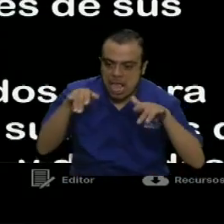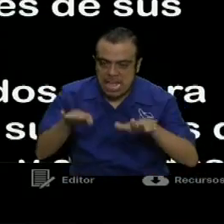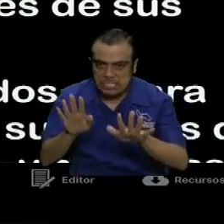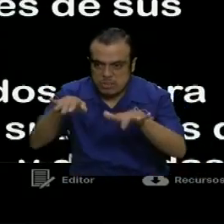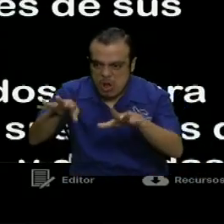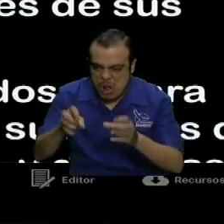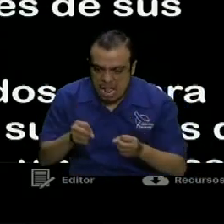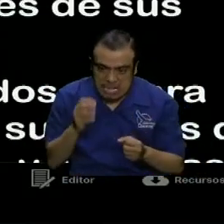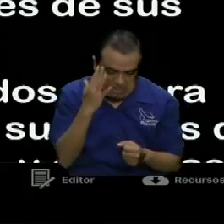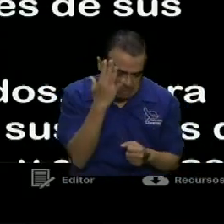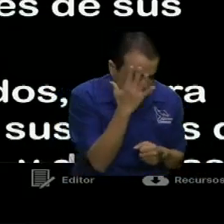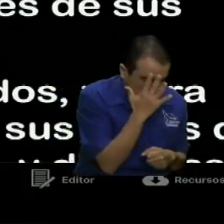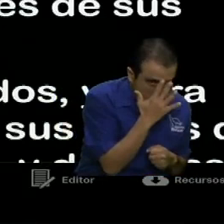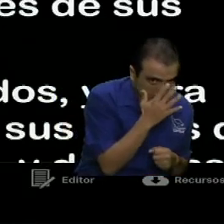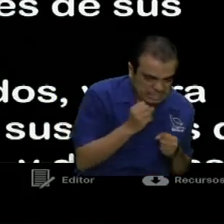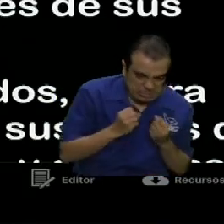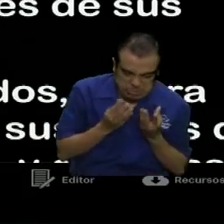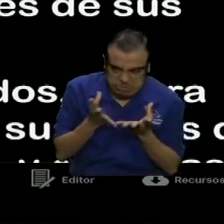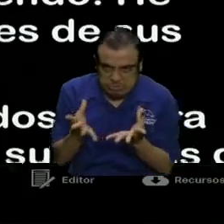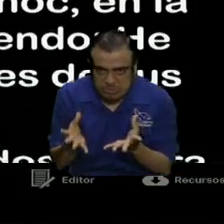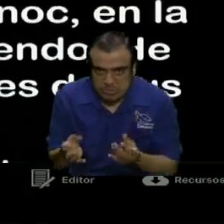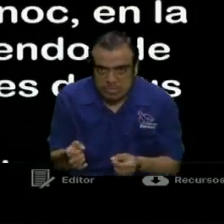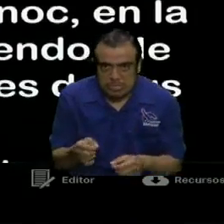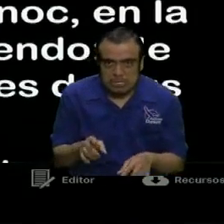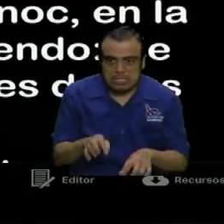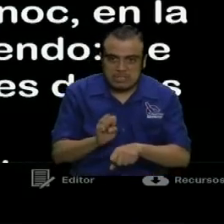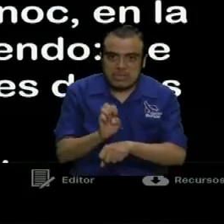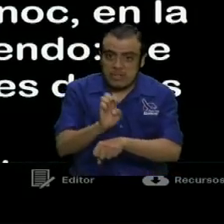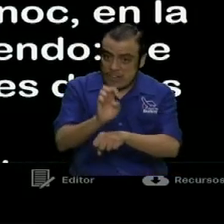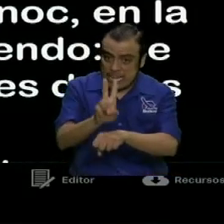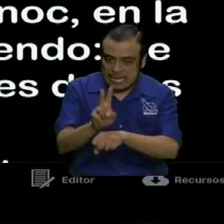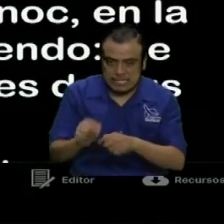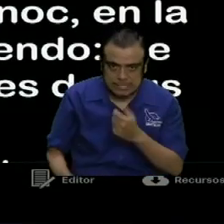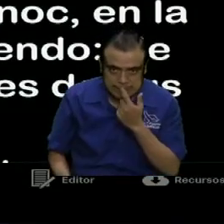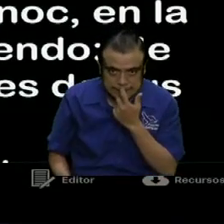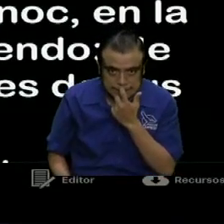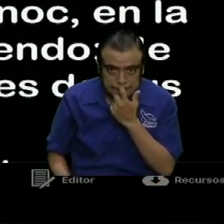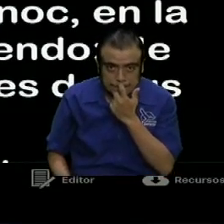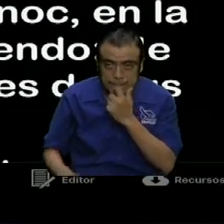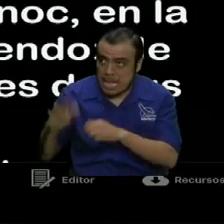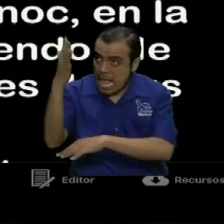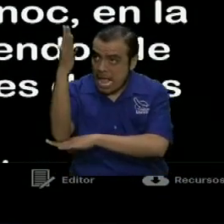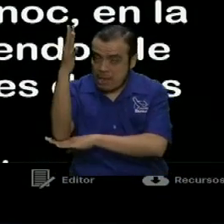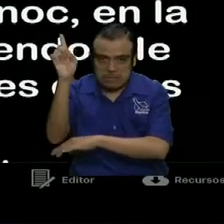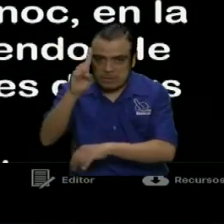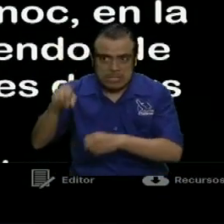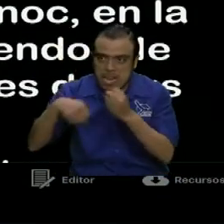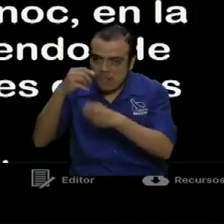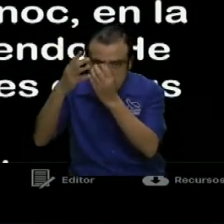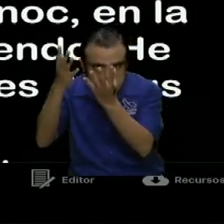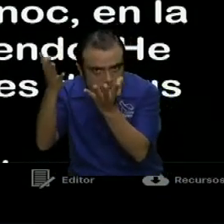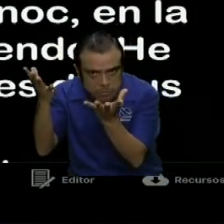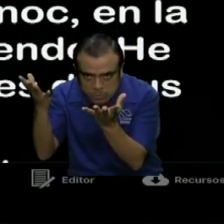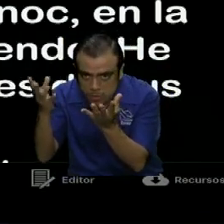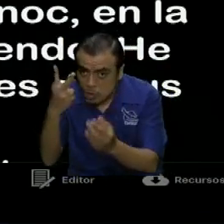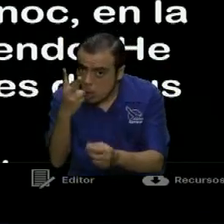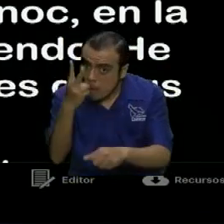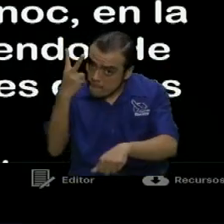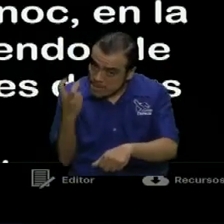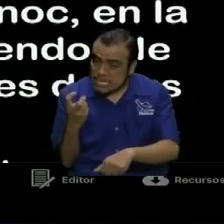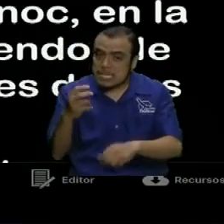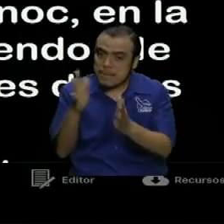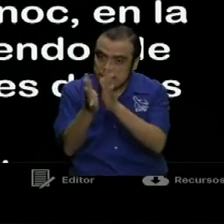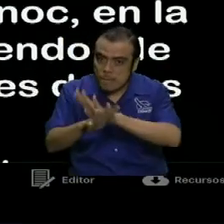mar que arrojan como espuma su propia vergüenza son los falsos evangelistas. Los árboles de otoño sin fruto, dos veces muertos y